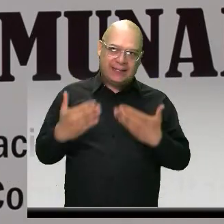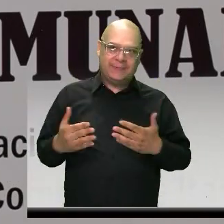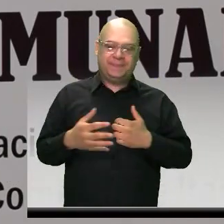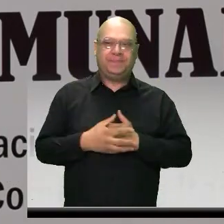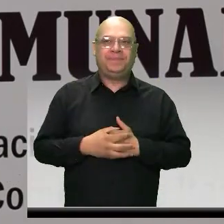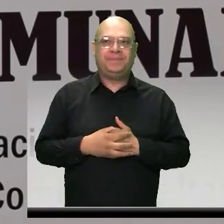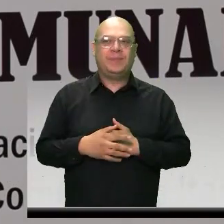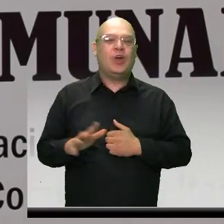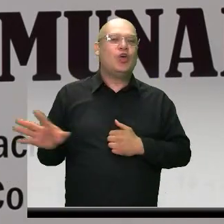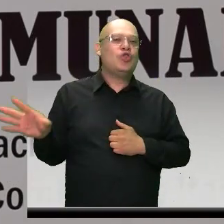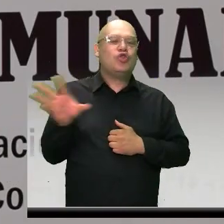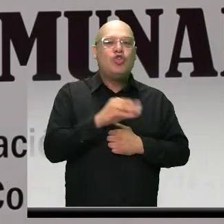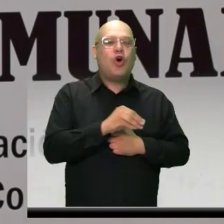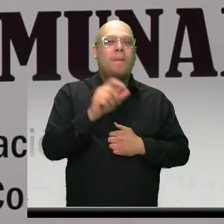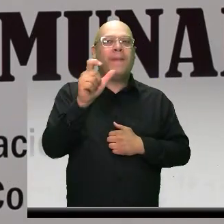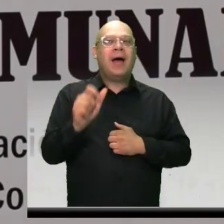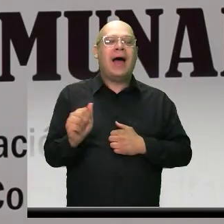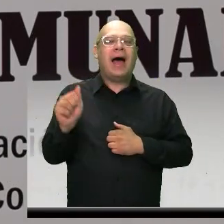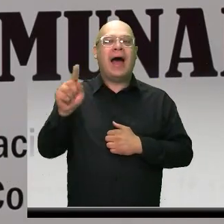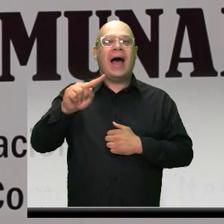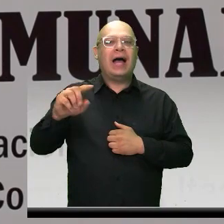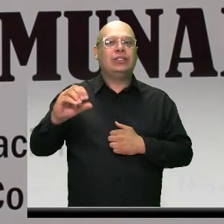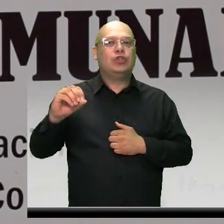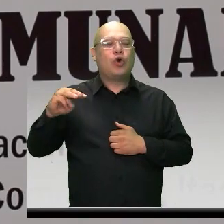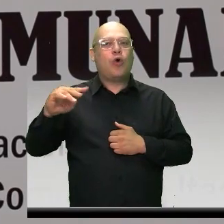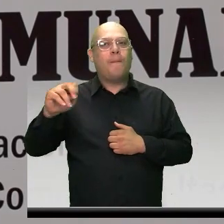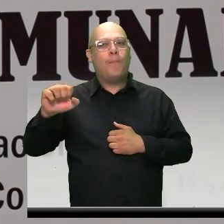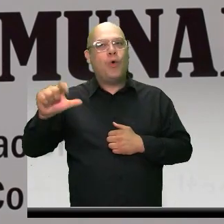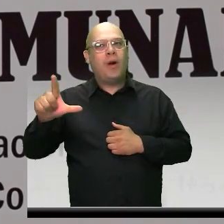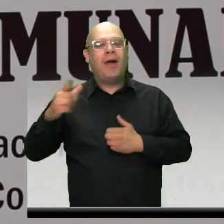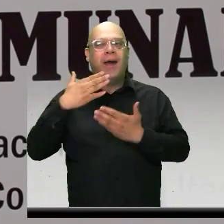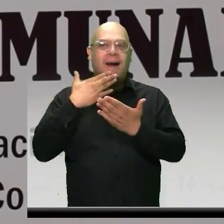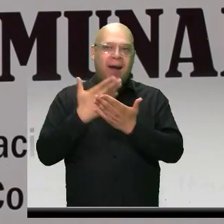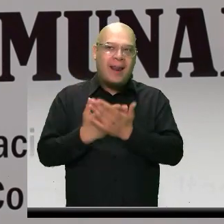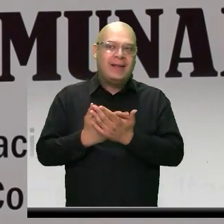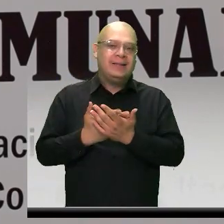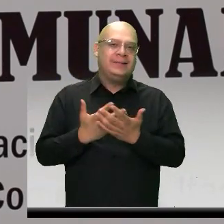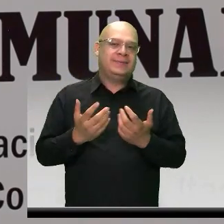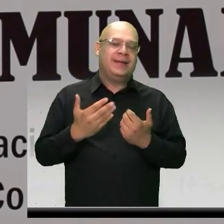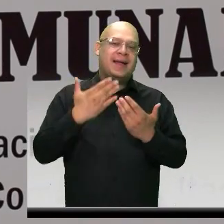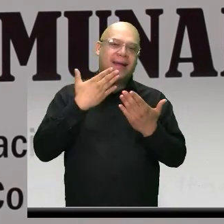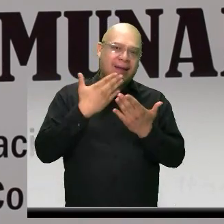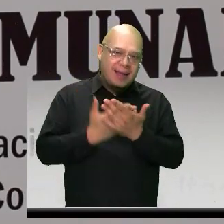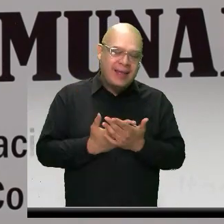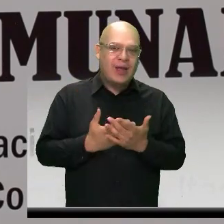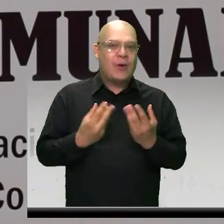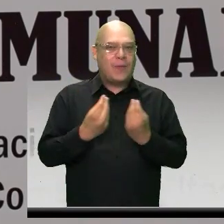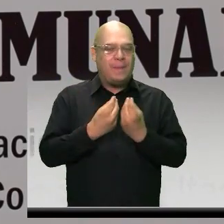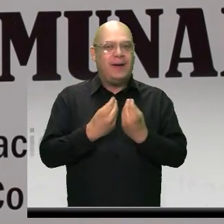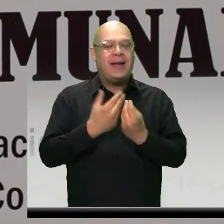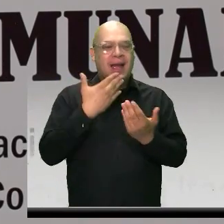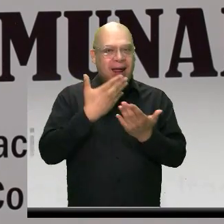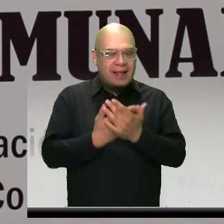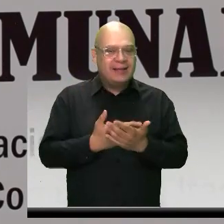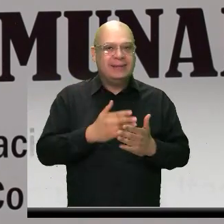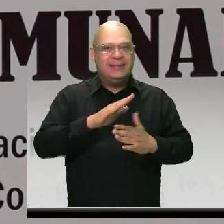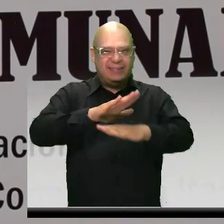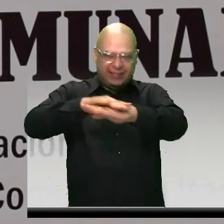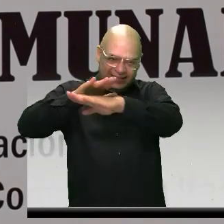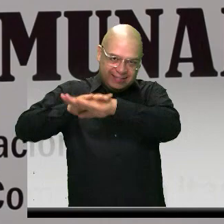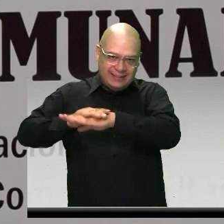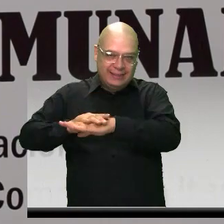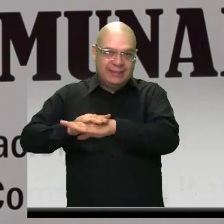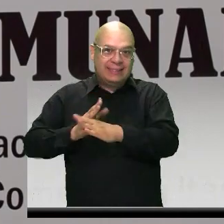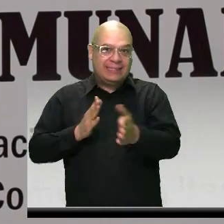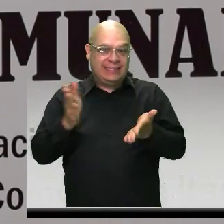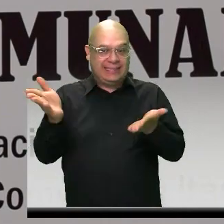todos los delegados de Aso Comunal que asistieron a este magno evento. Gracias compañeros, los invito a que sigan sirviendo,